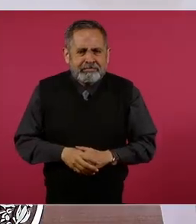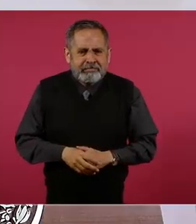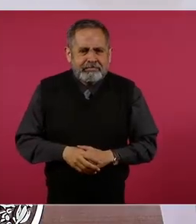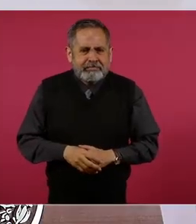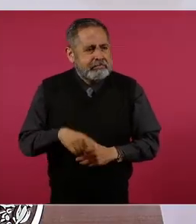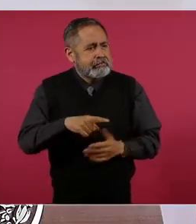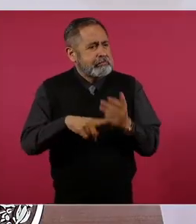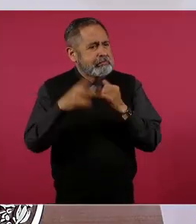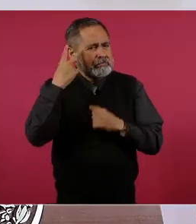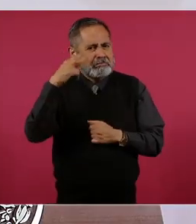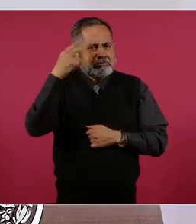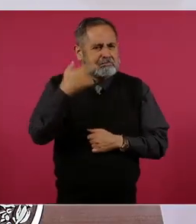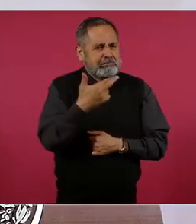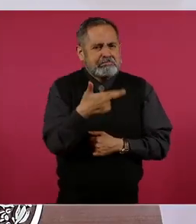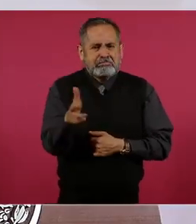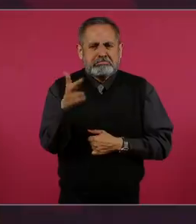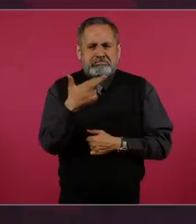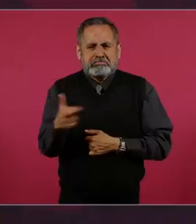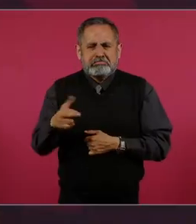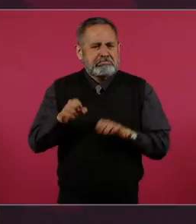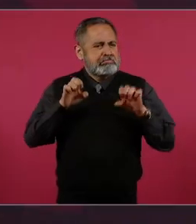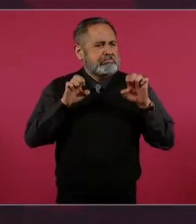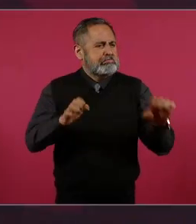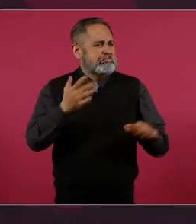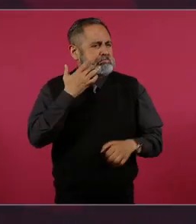Ustedes van ahí a los buenos restaurantes,